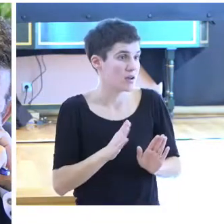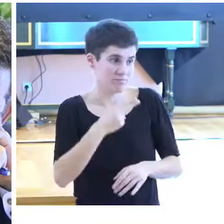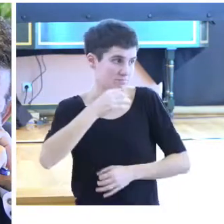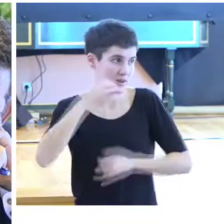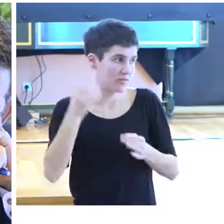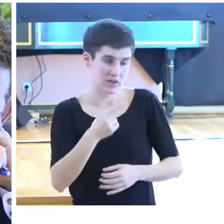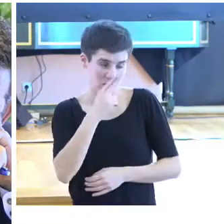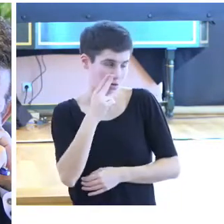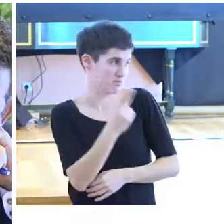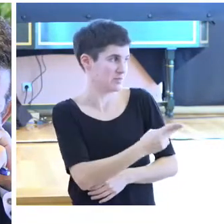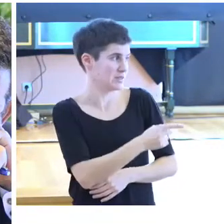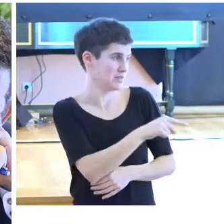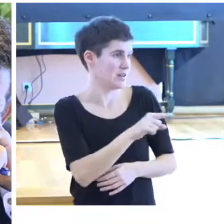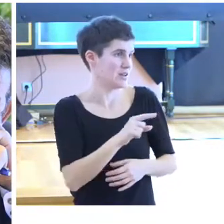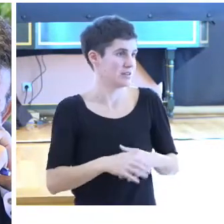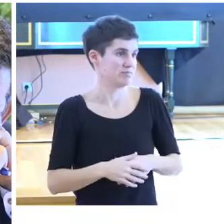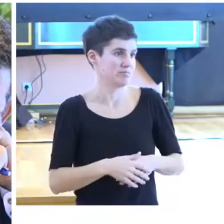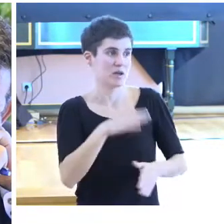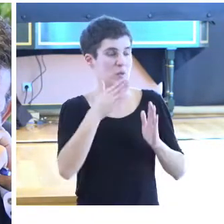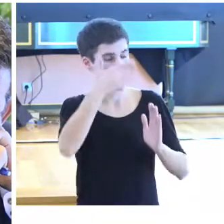la Costa Brava a veranear.